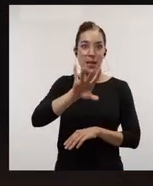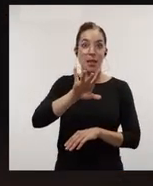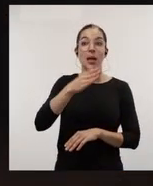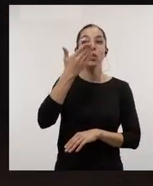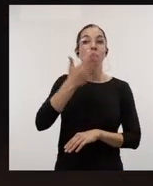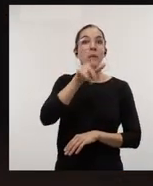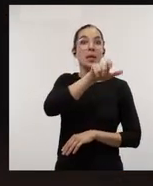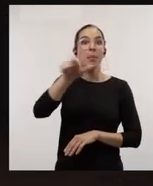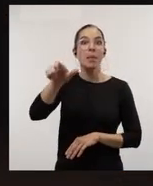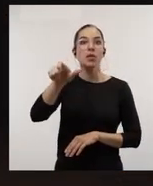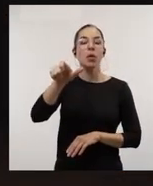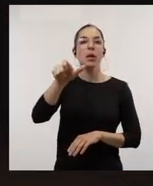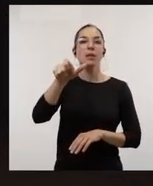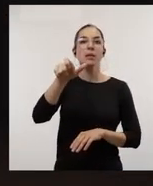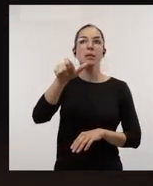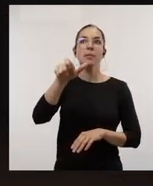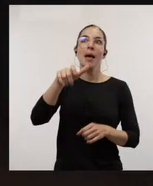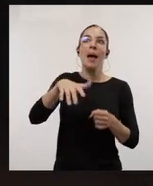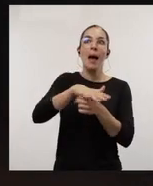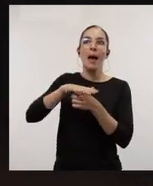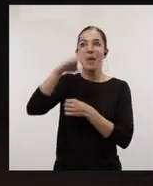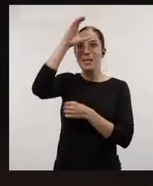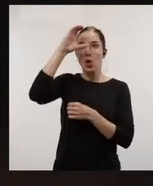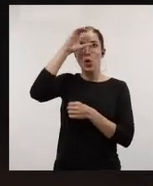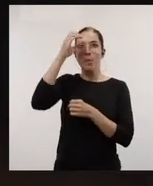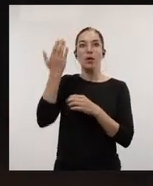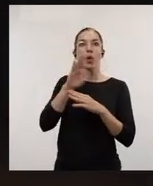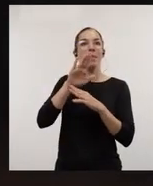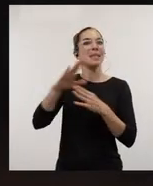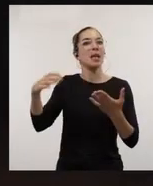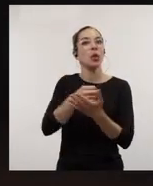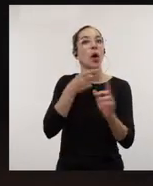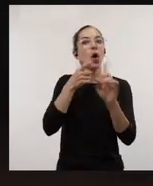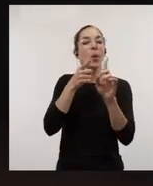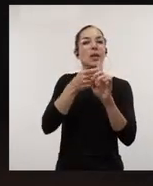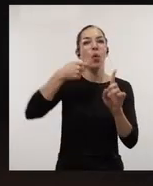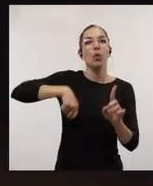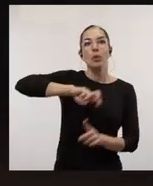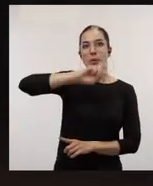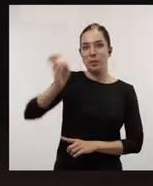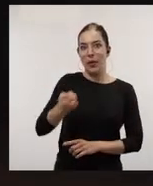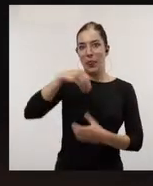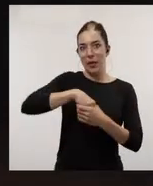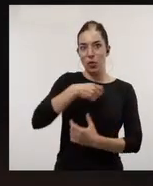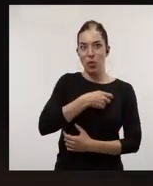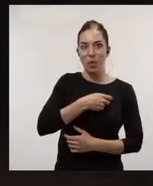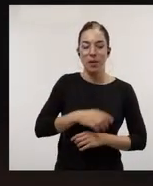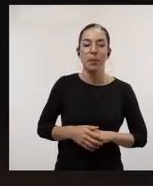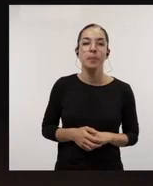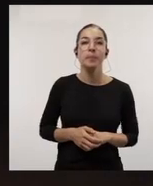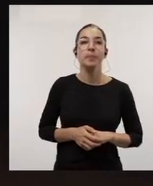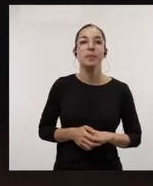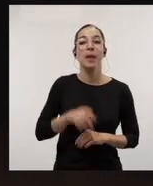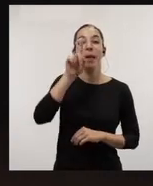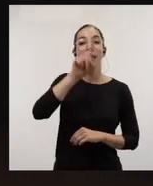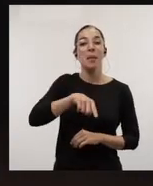miembros. Es muy importante que en estos miembros estén representados todas las áreas de conocimiento para mantener la multidisciplinaridad de este comité.